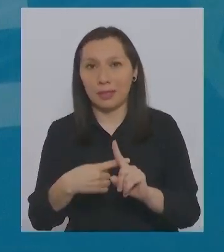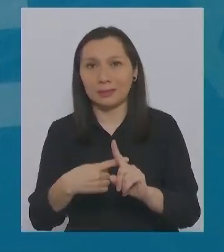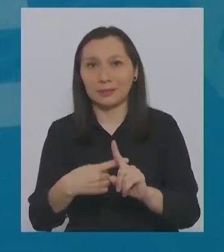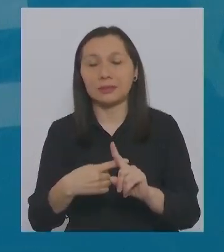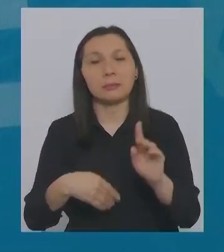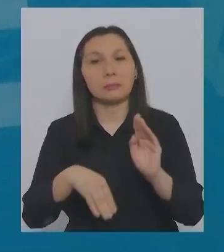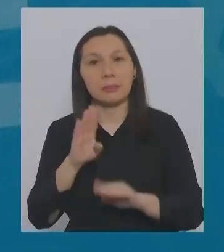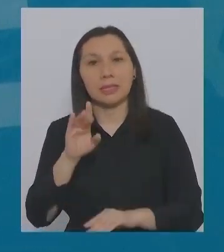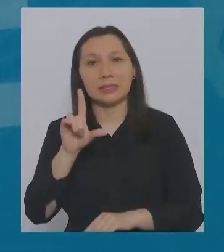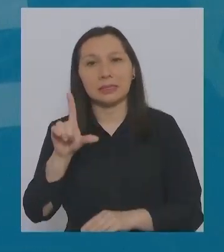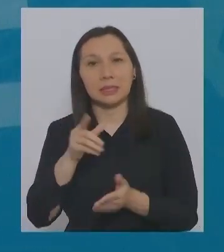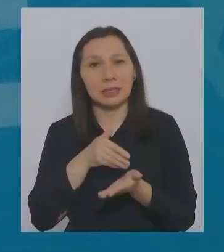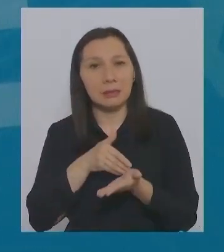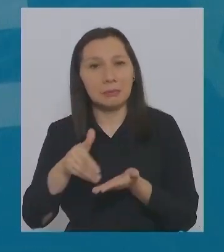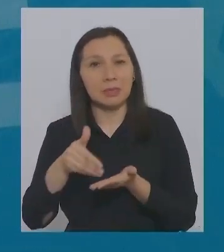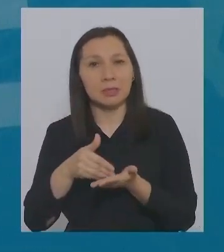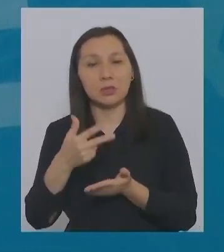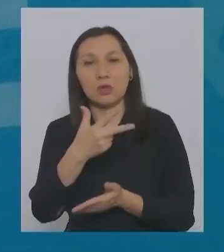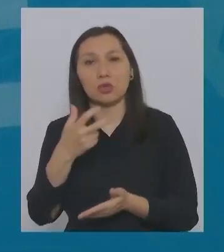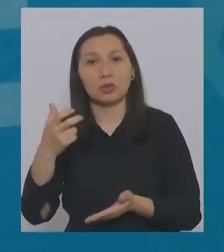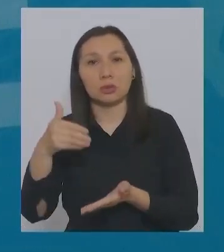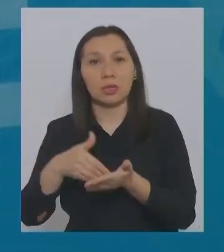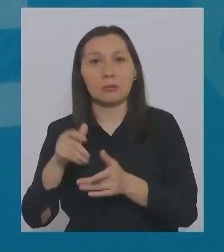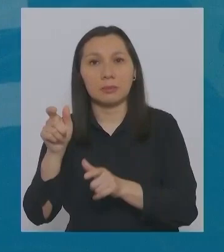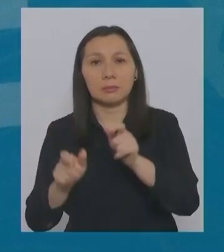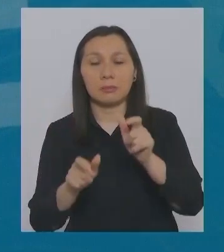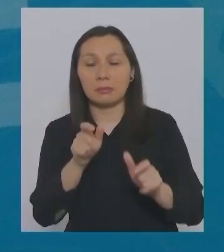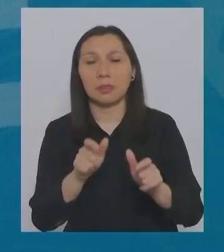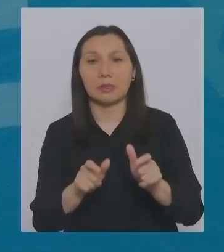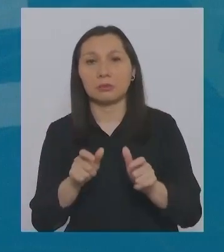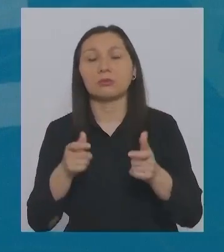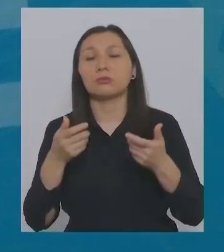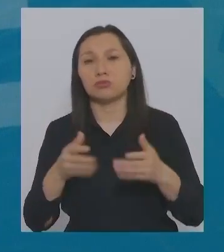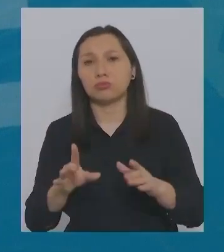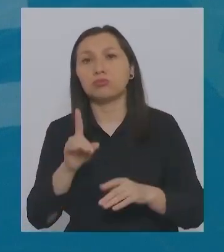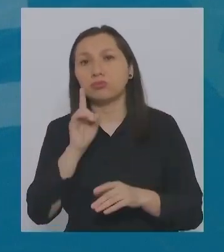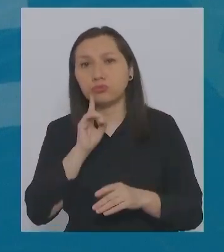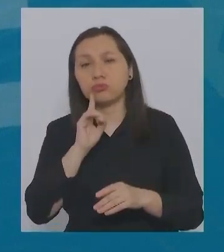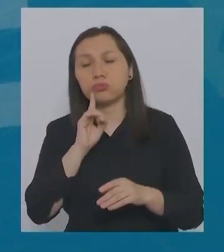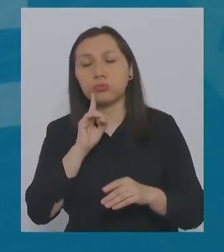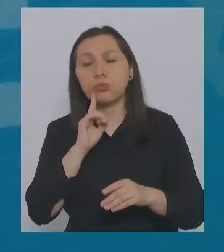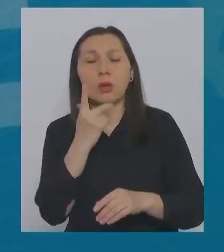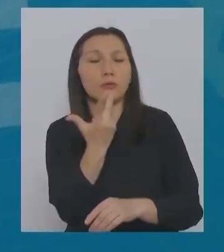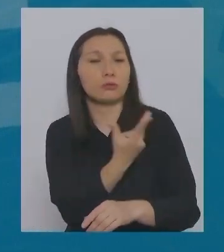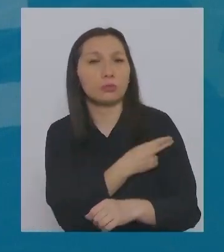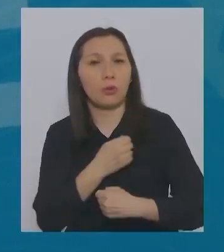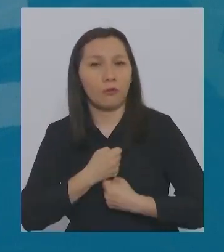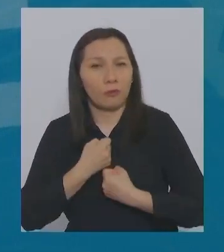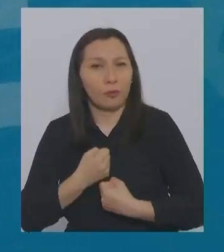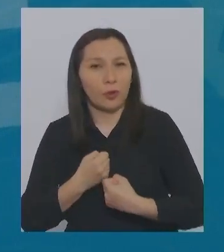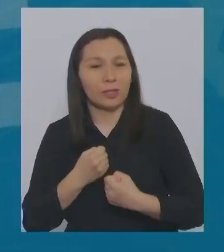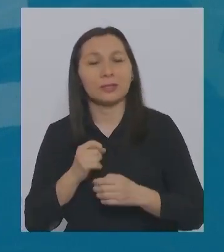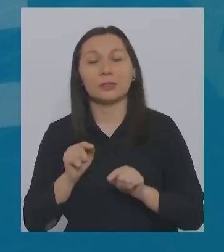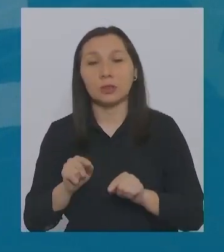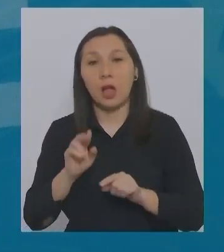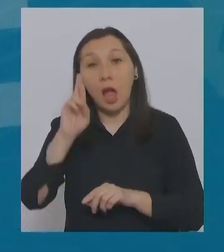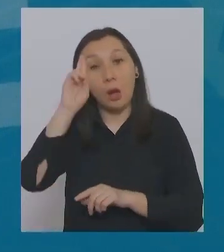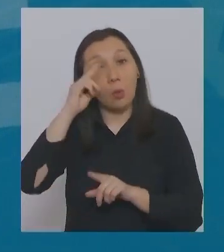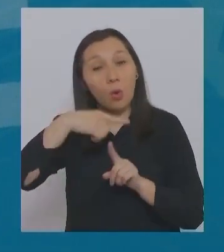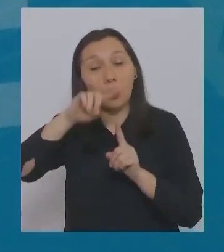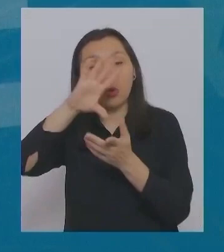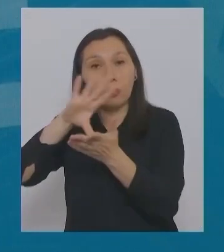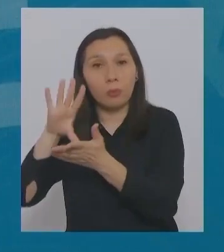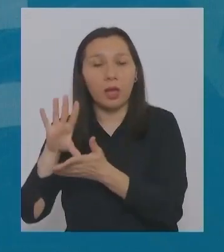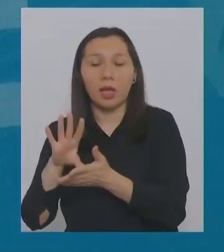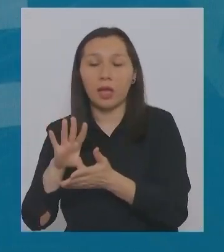más de 7.800.000 personas ya tienen su dosis de refuerzo. Recordemos que otros países